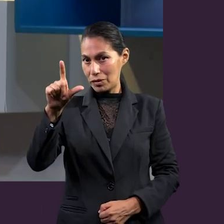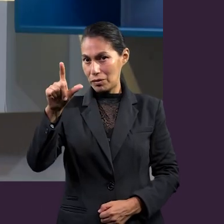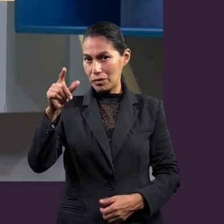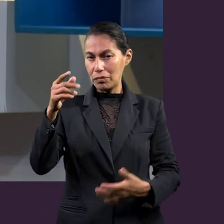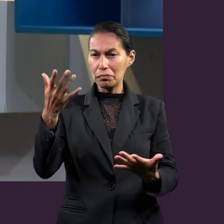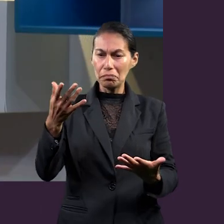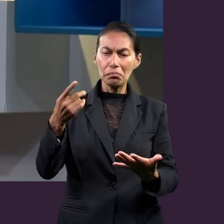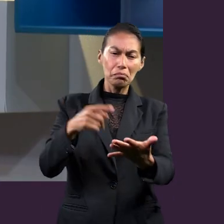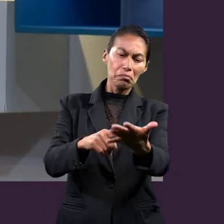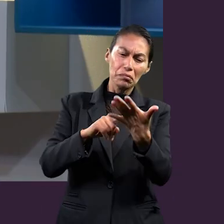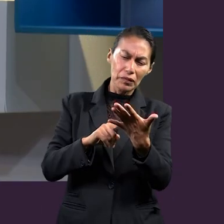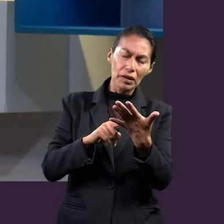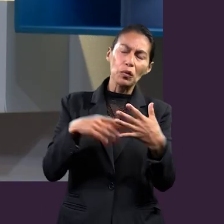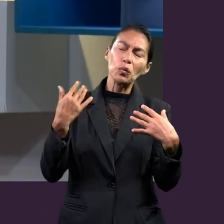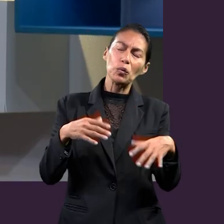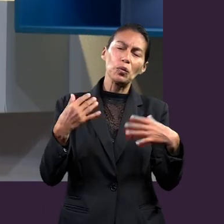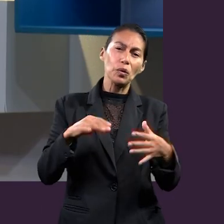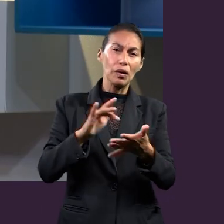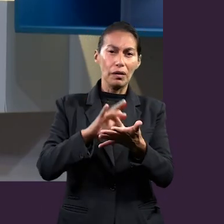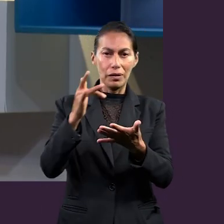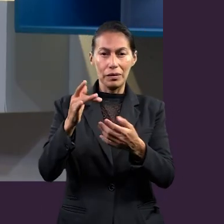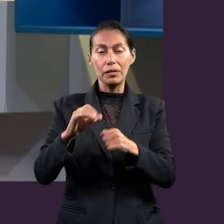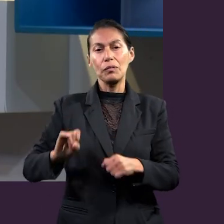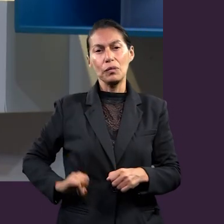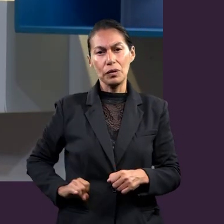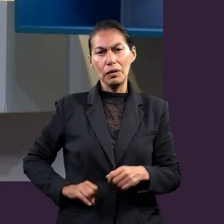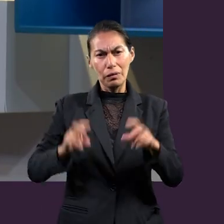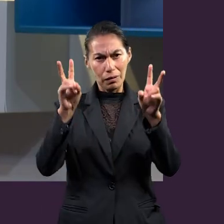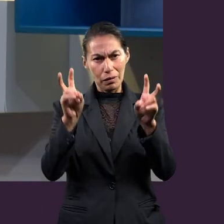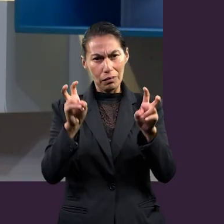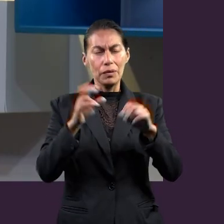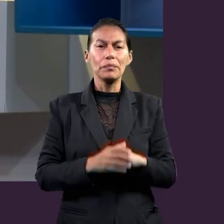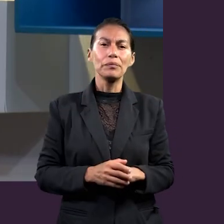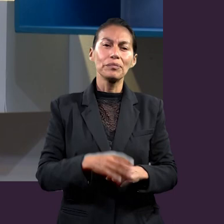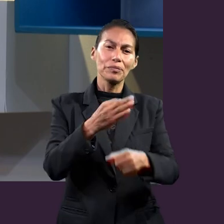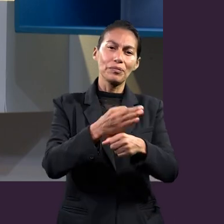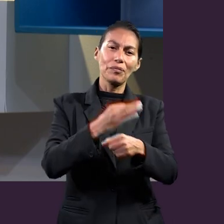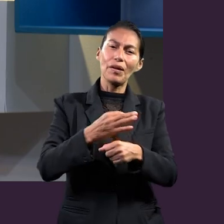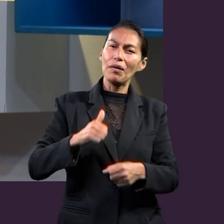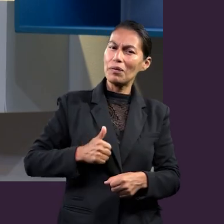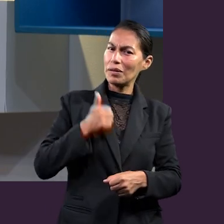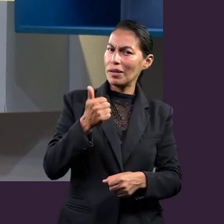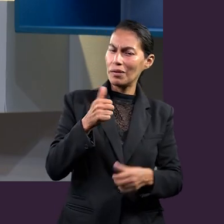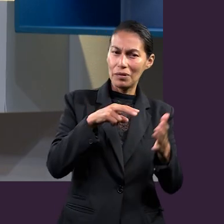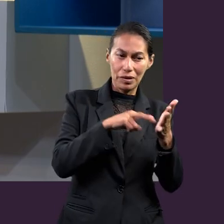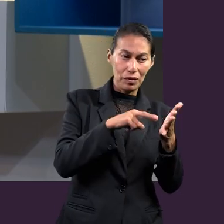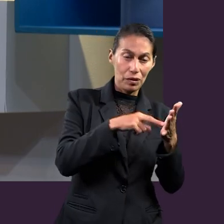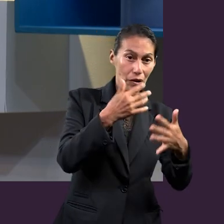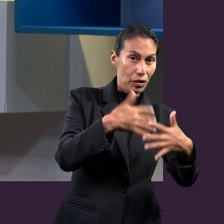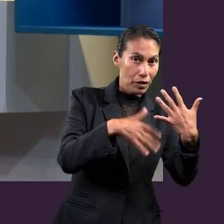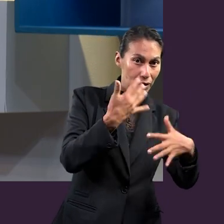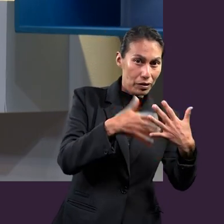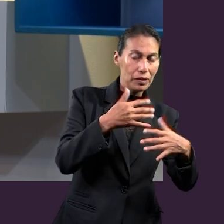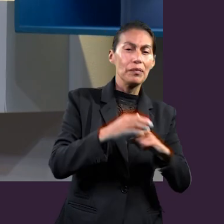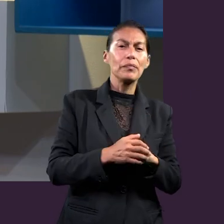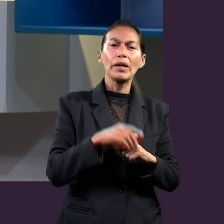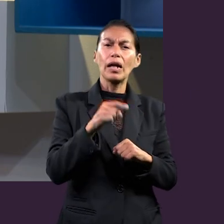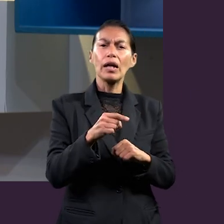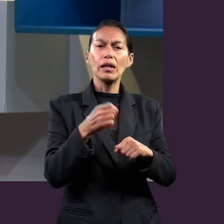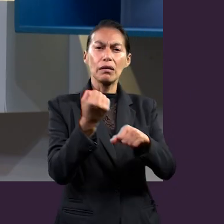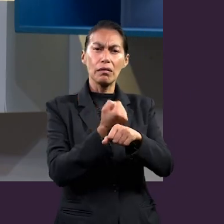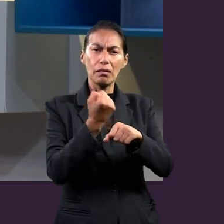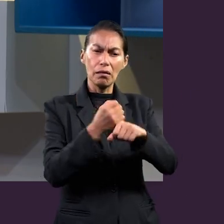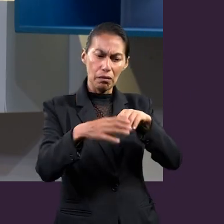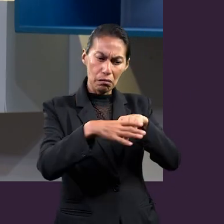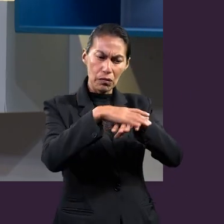Muchísimas gracias al experto que nos ha orientado en este importante tema, en este importante asunto y aprovechando que estamos en el versículo 15 donde se habla